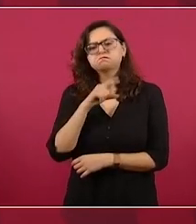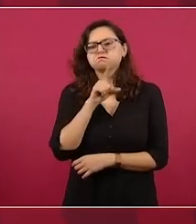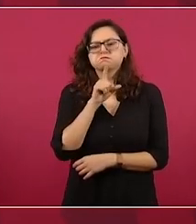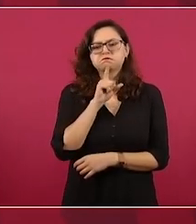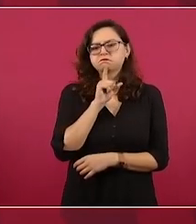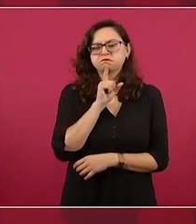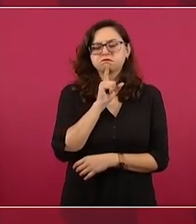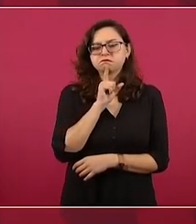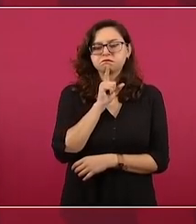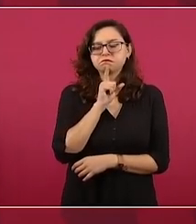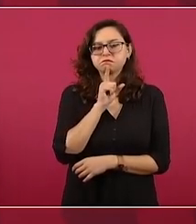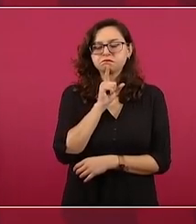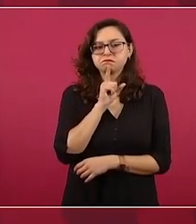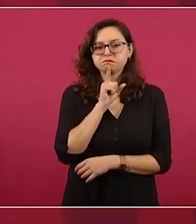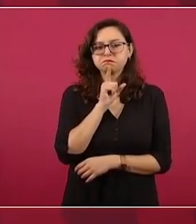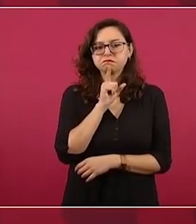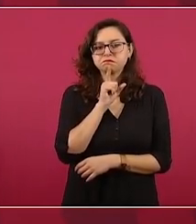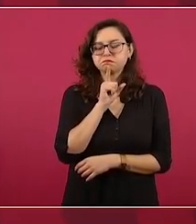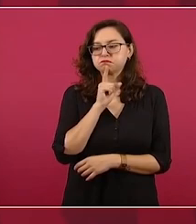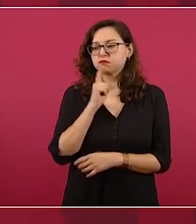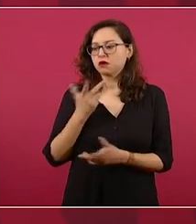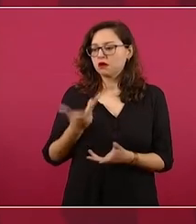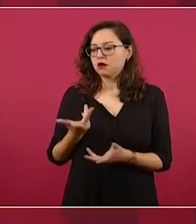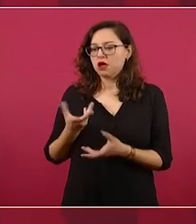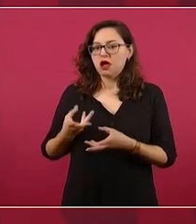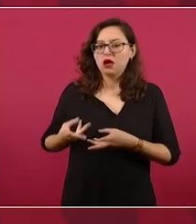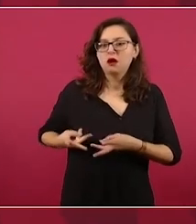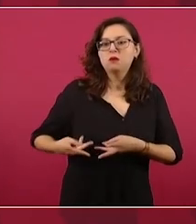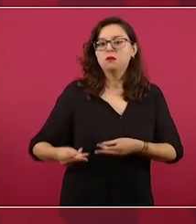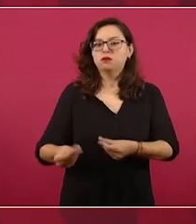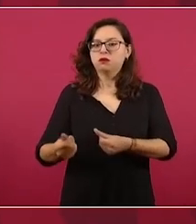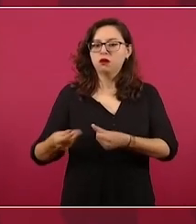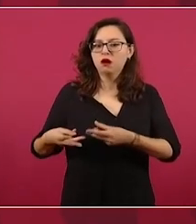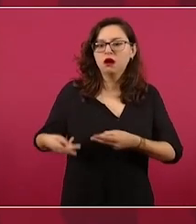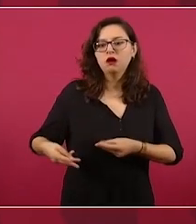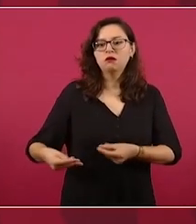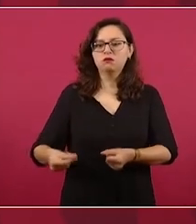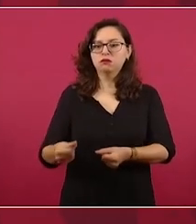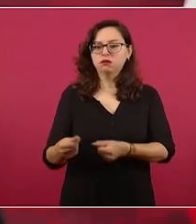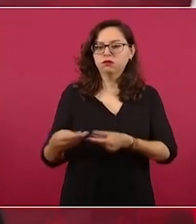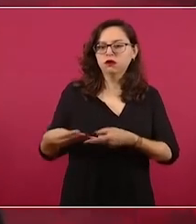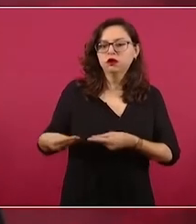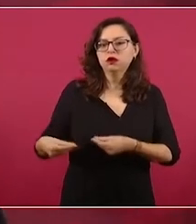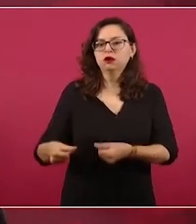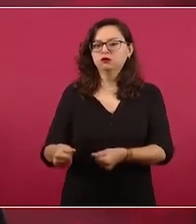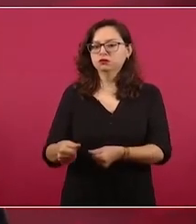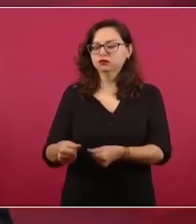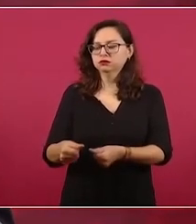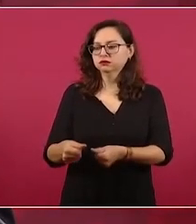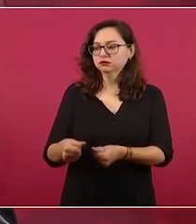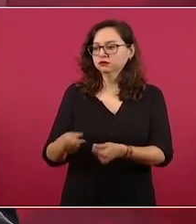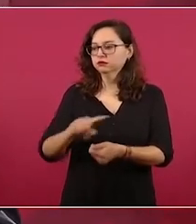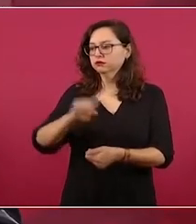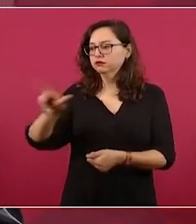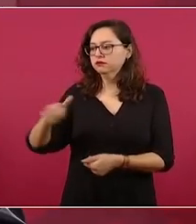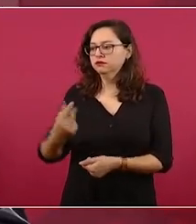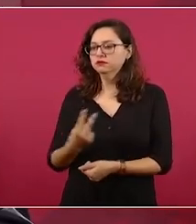que se gaste más de lo que ingresa.